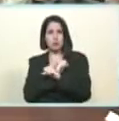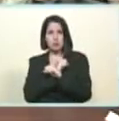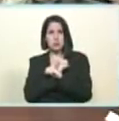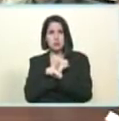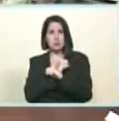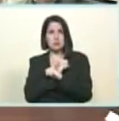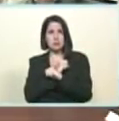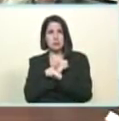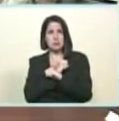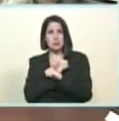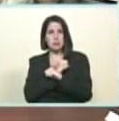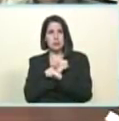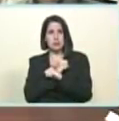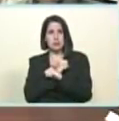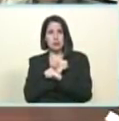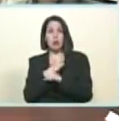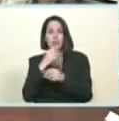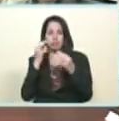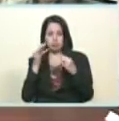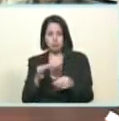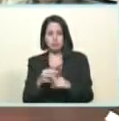gracias